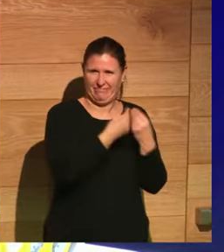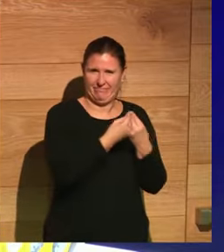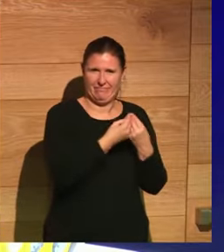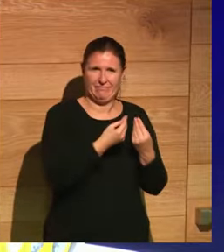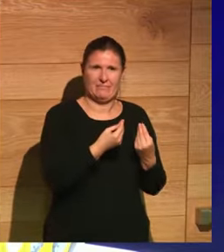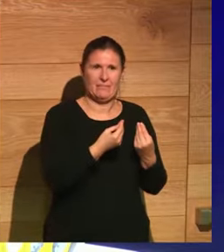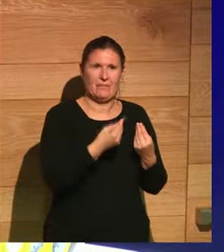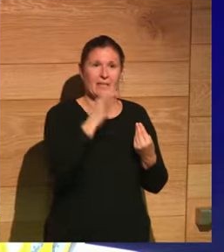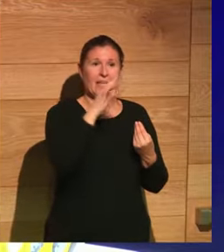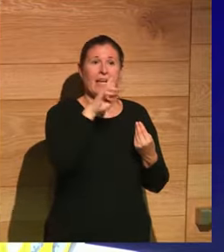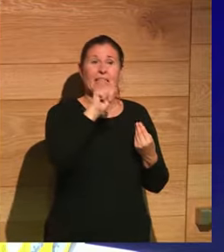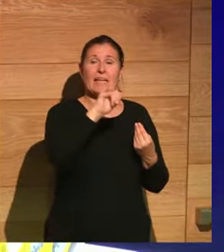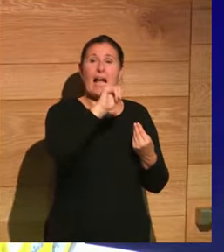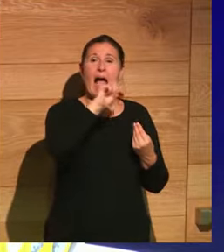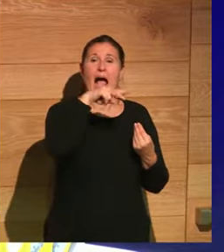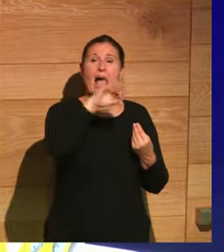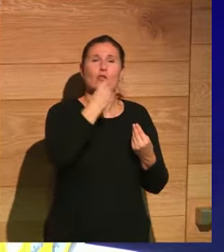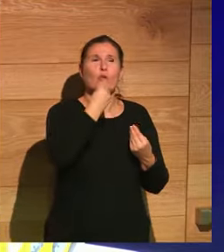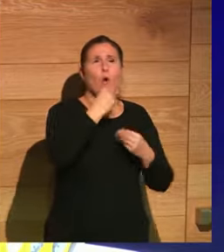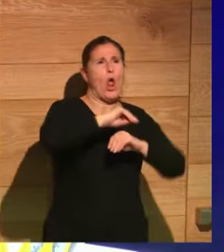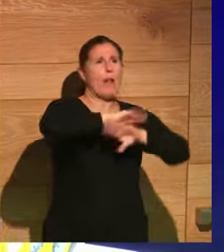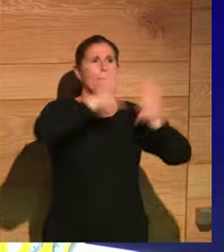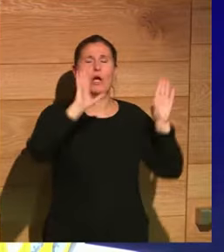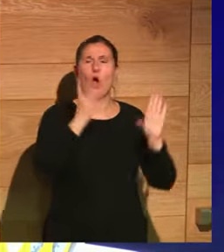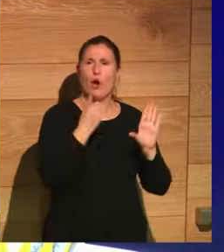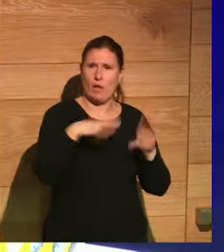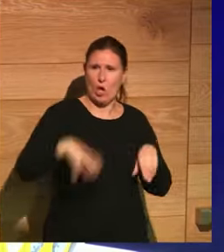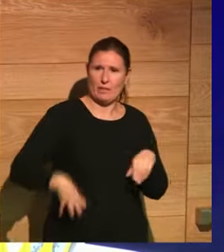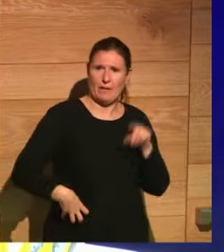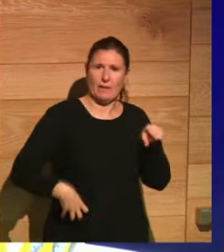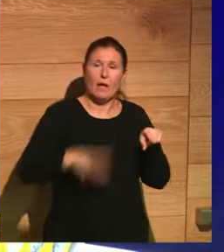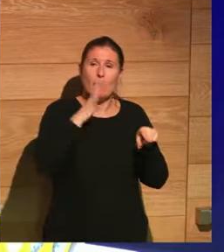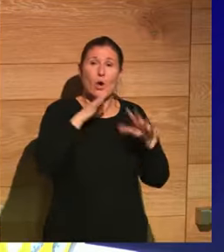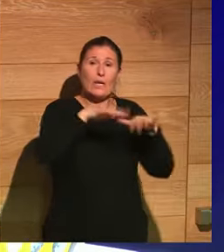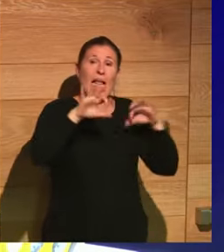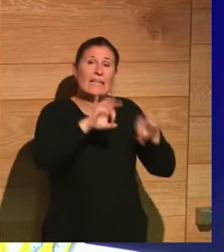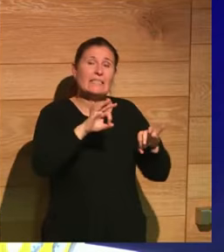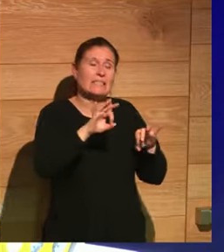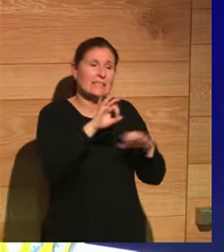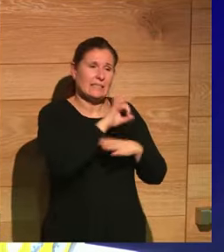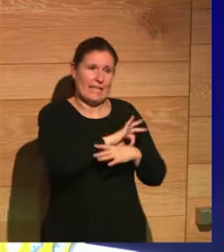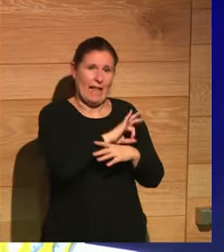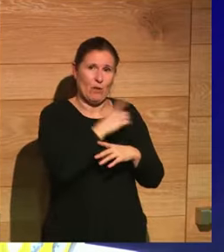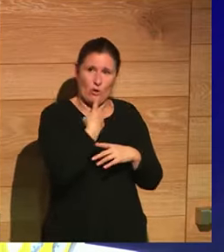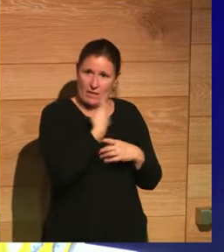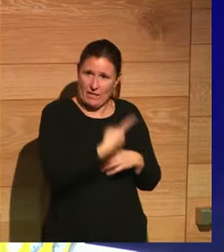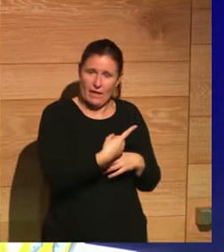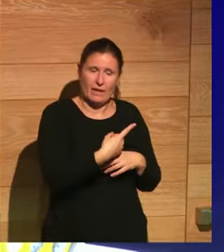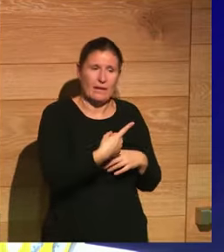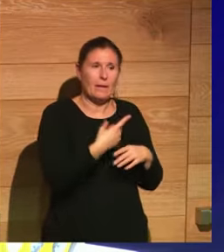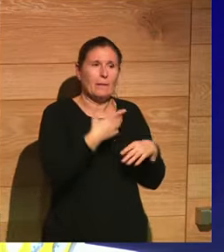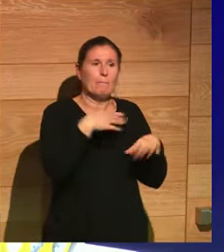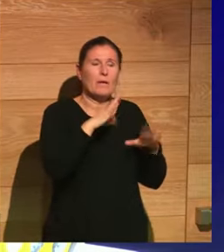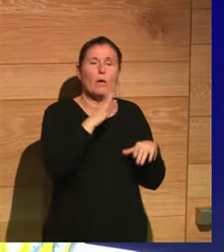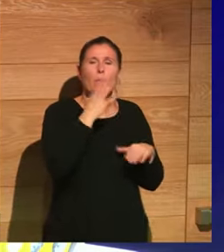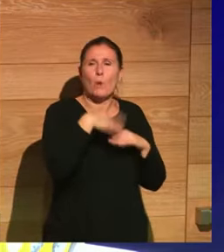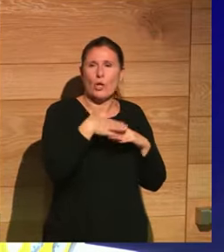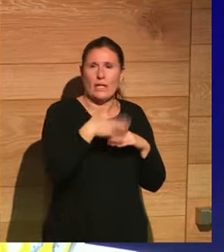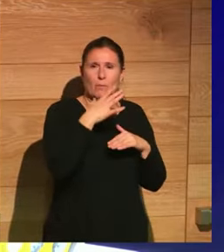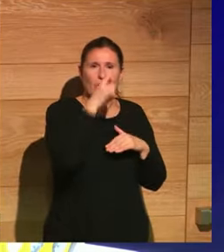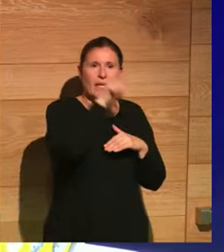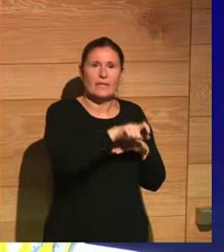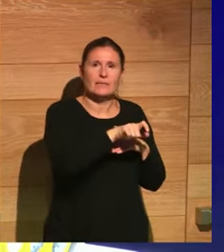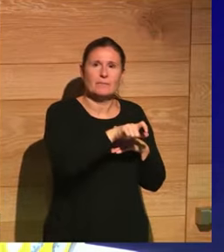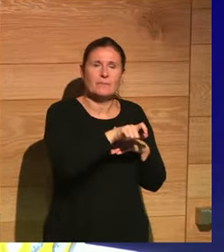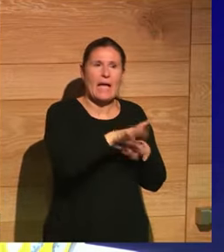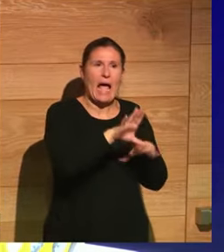verdad que Trajano lo tenemos como el mejor de los emperadores precisamente porque el senado lo hizo así pero ¿por qué? pues porque era un emperador que asumía muy